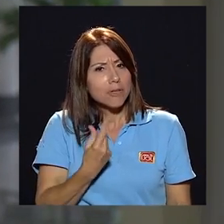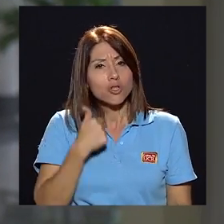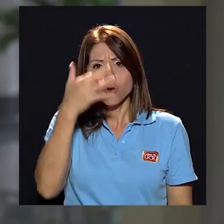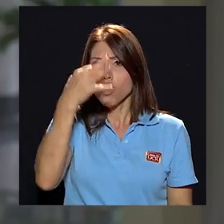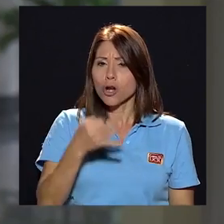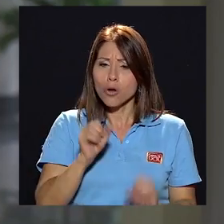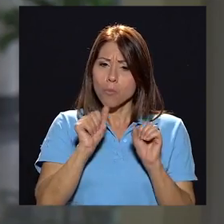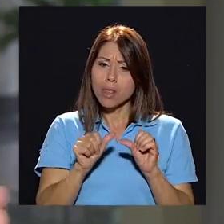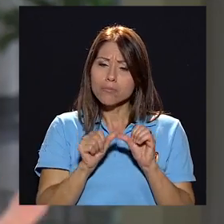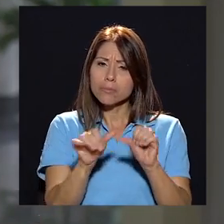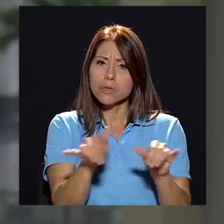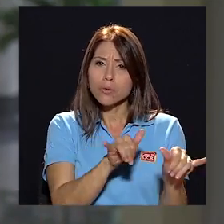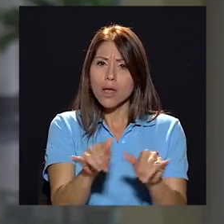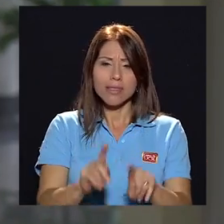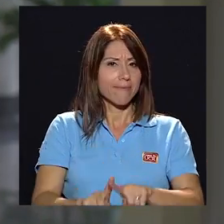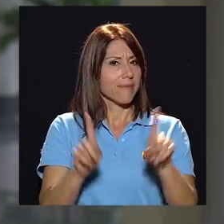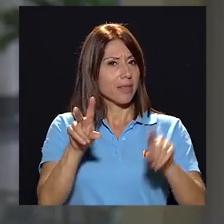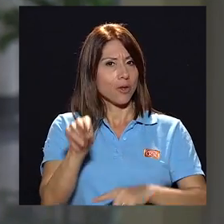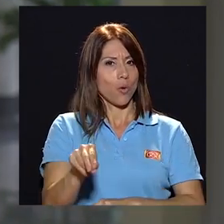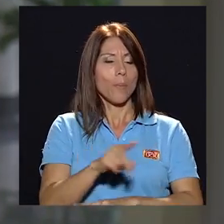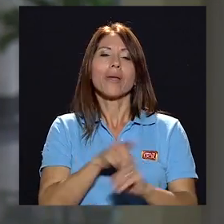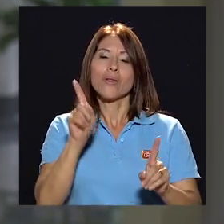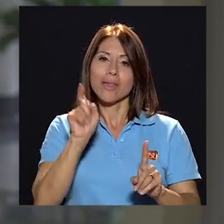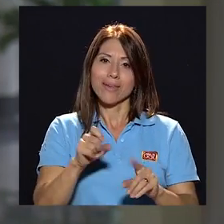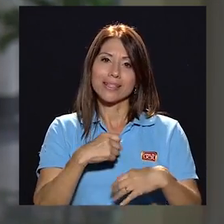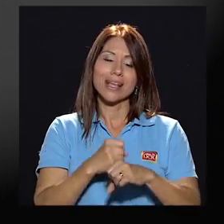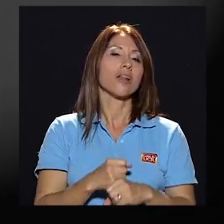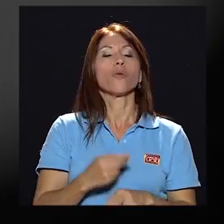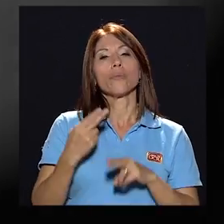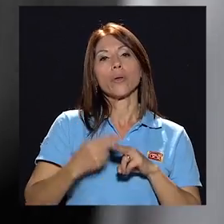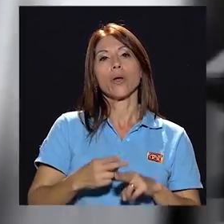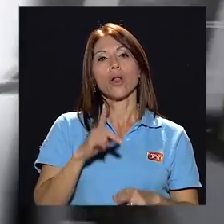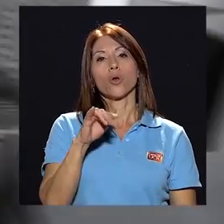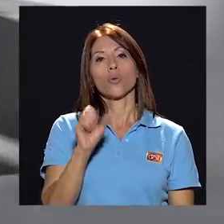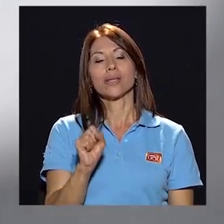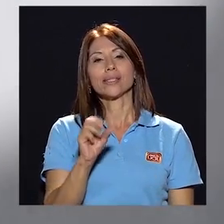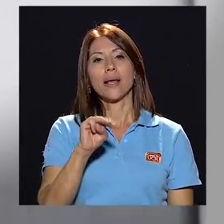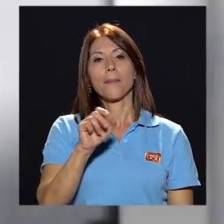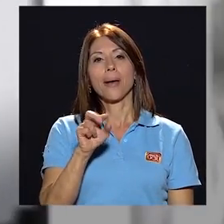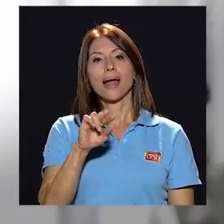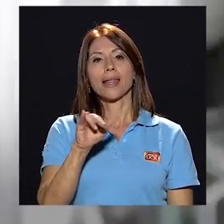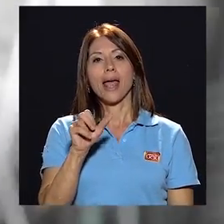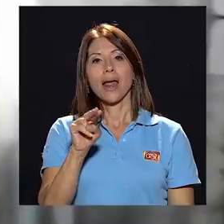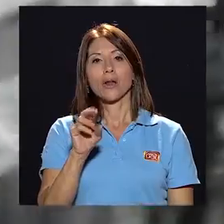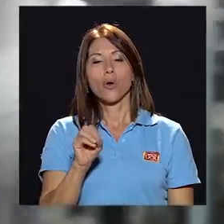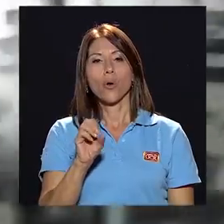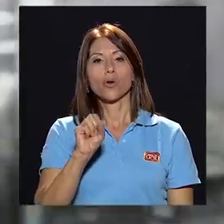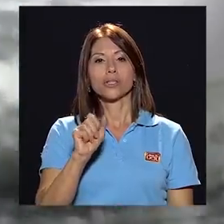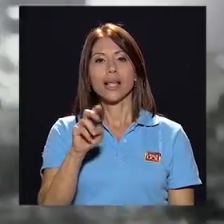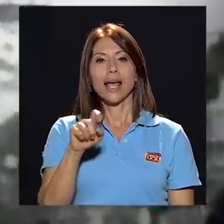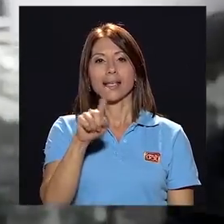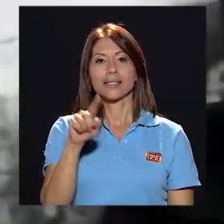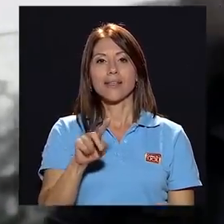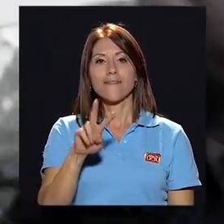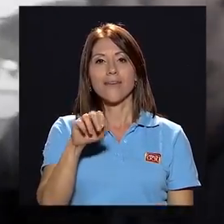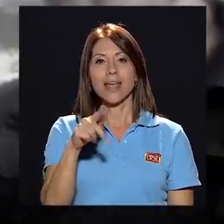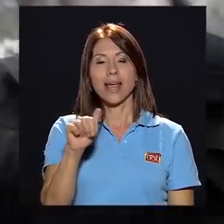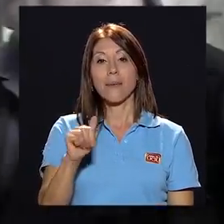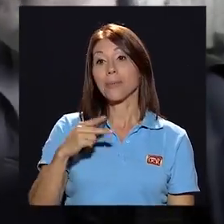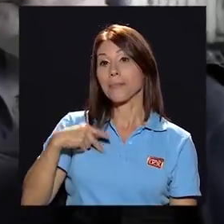trazar un camino diferente pero si hay que hacerlo Luis Mariano Sáenz Vega mis papás